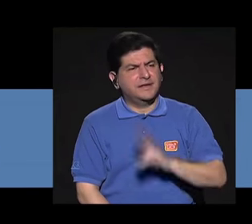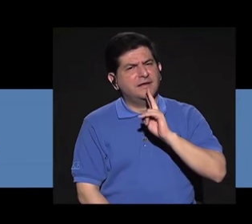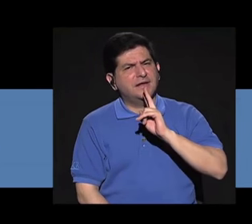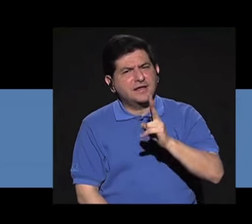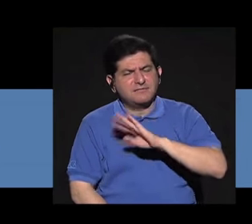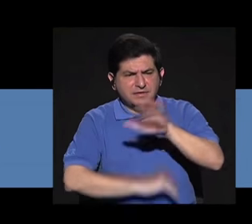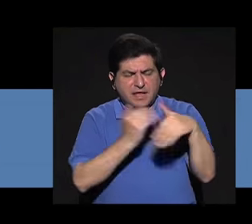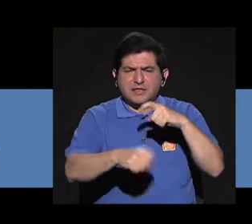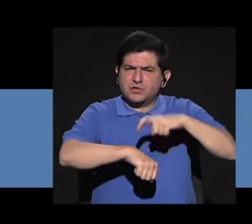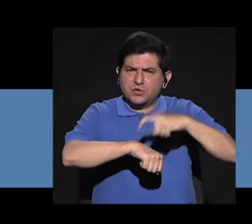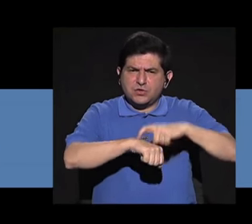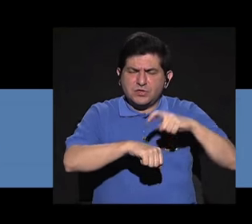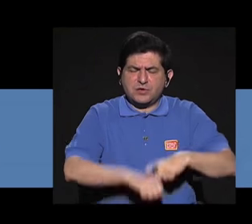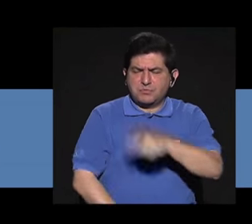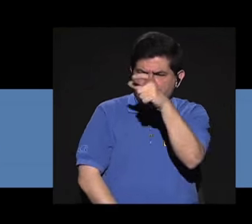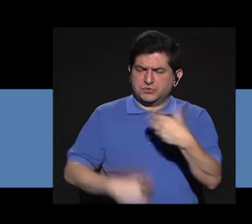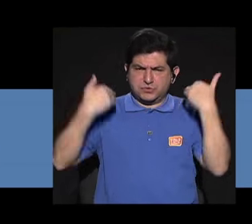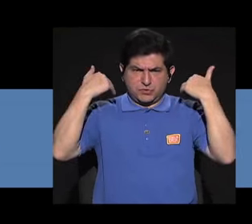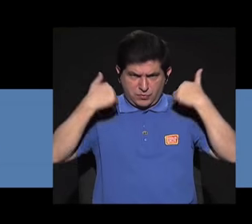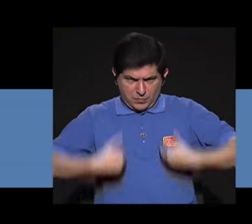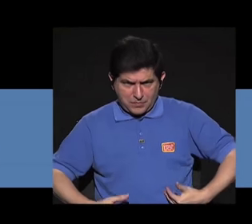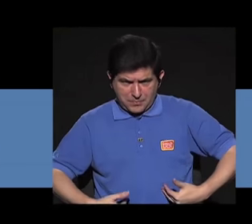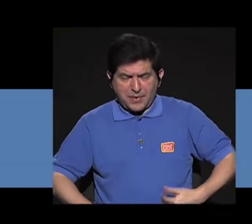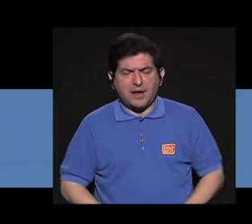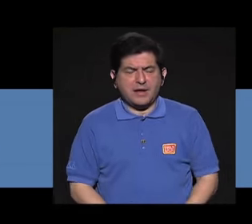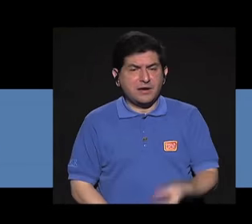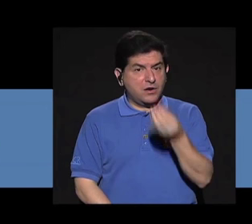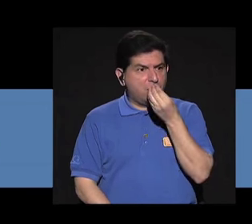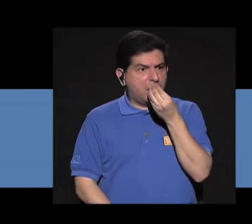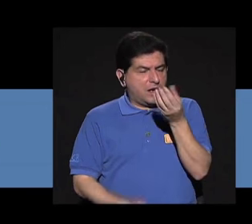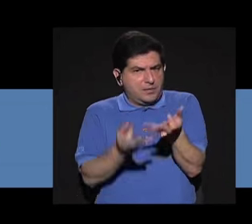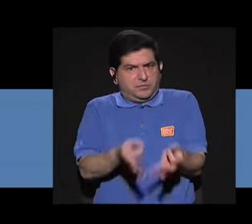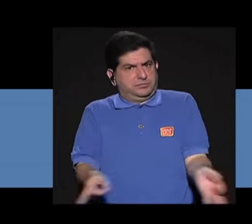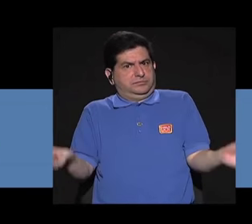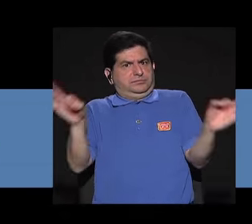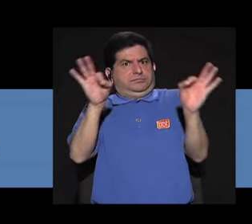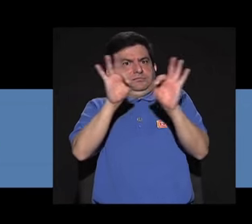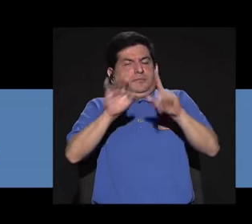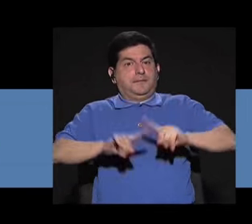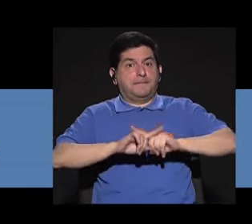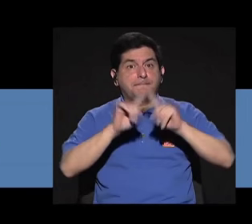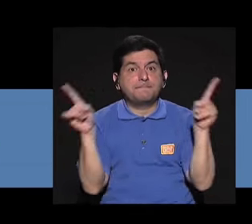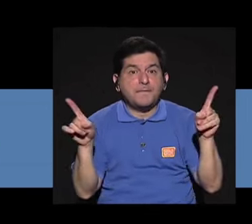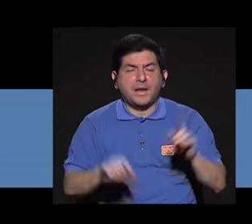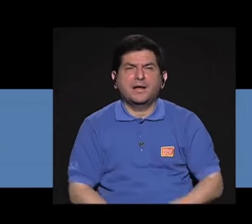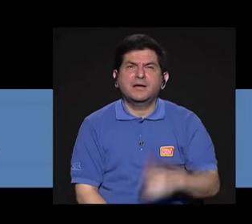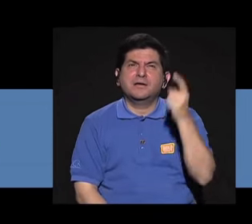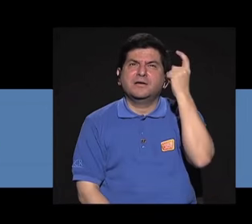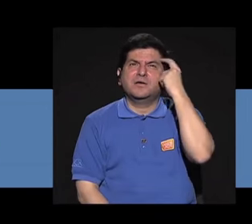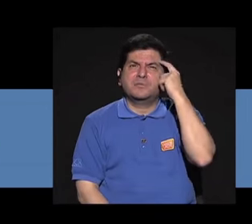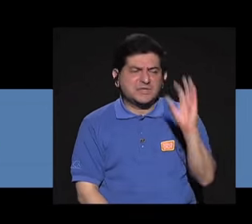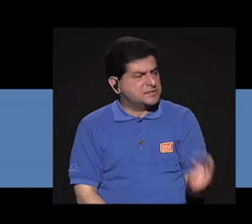En realidad, en todos los periodos del ser humano, la alimentación es fundamental. Sin embargo, cuando pensamos en los